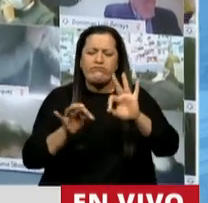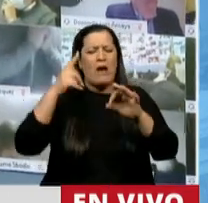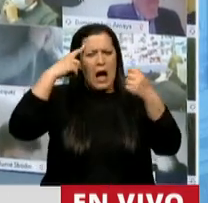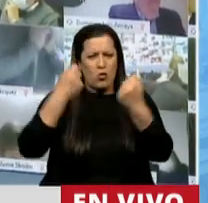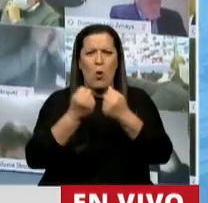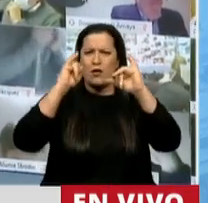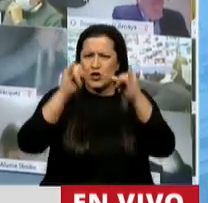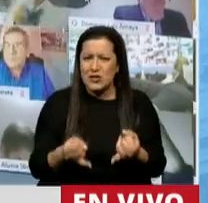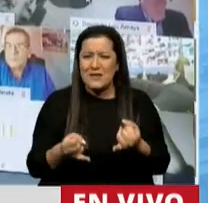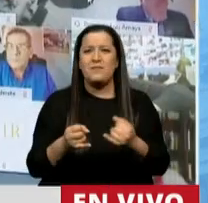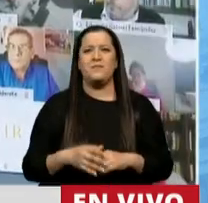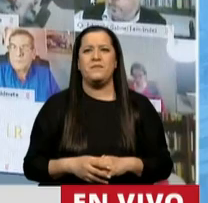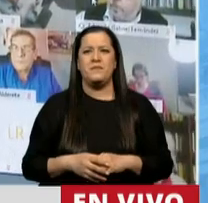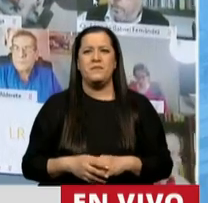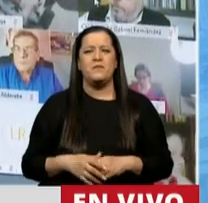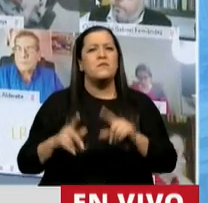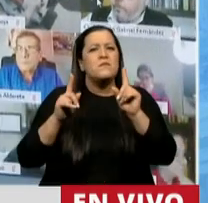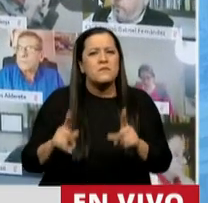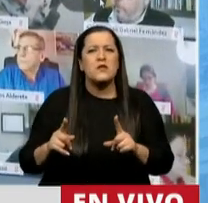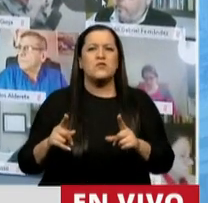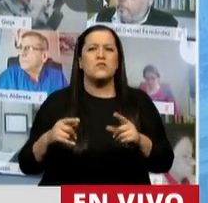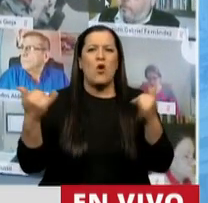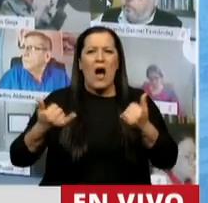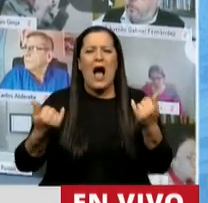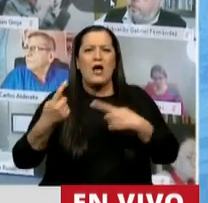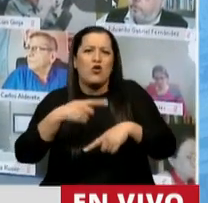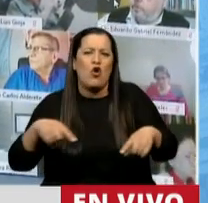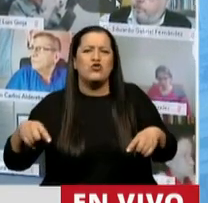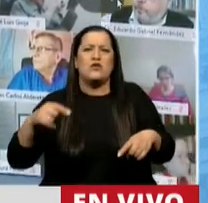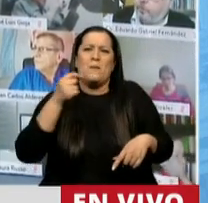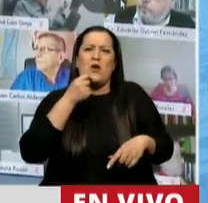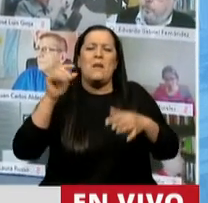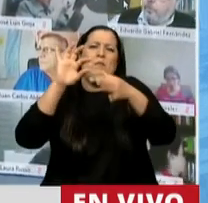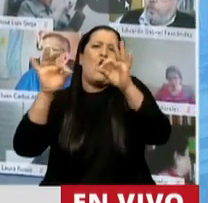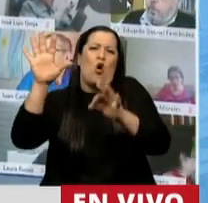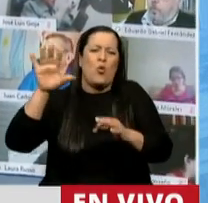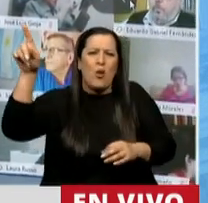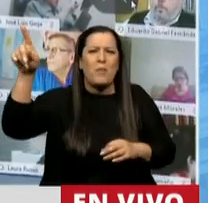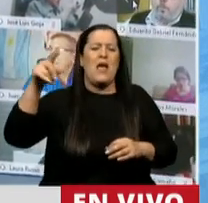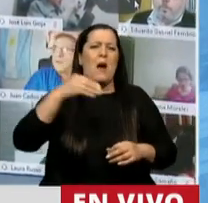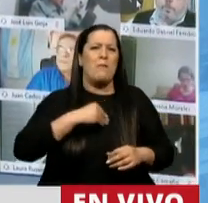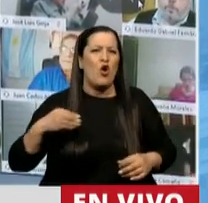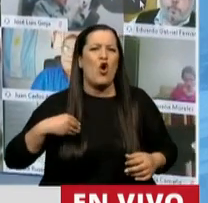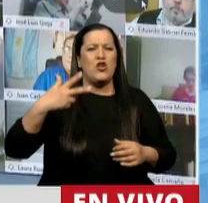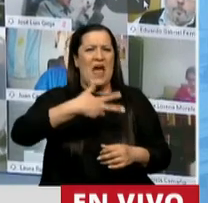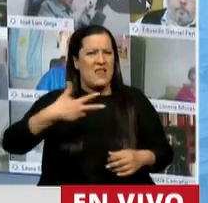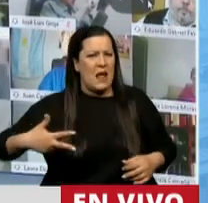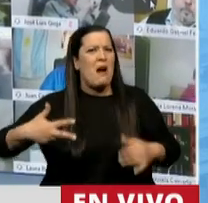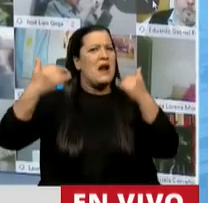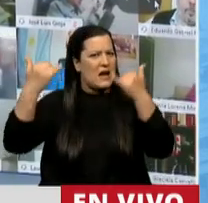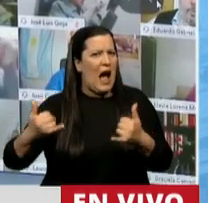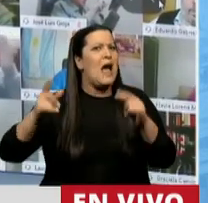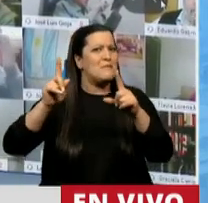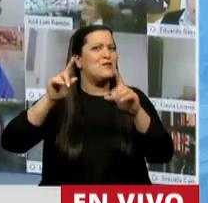Tiene proyectos antecedentes, o iniciativas en otros lugares, como la Unión Europea, Francia, Polonia y Dinamarca. Y creo que en este